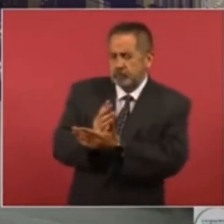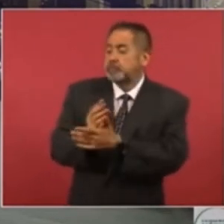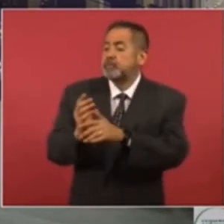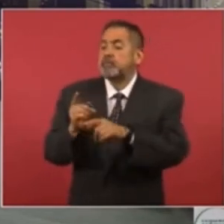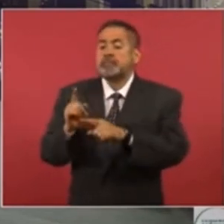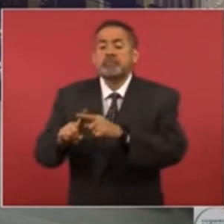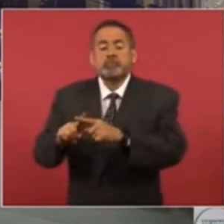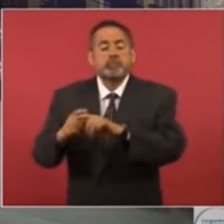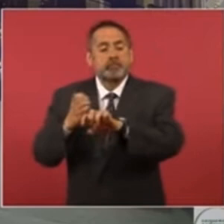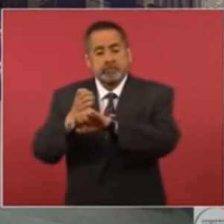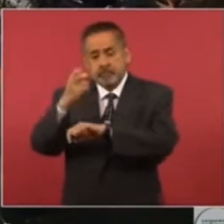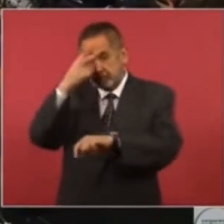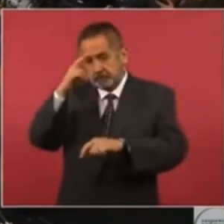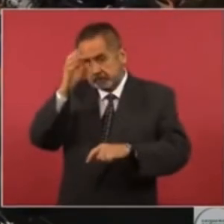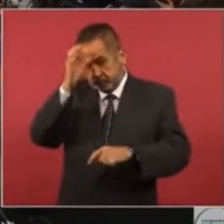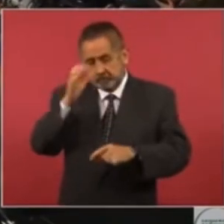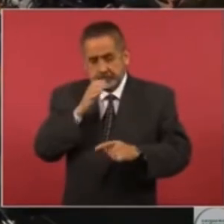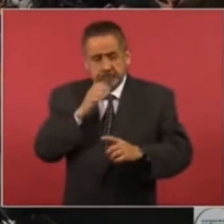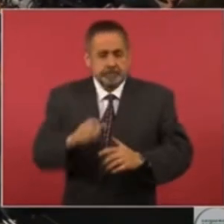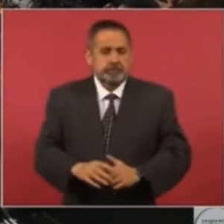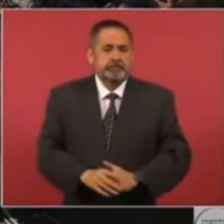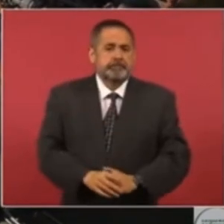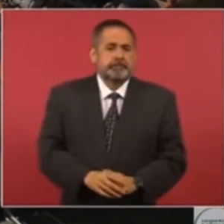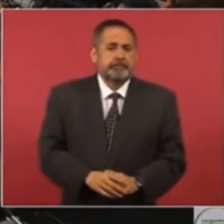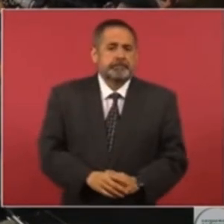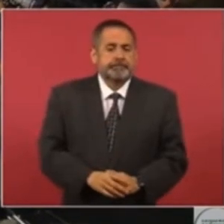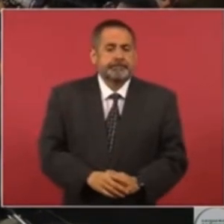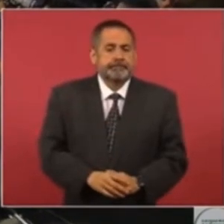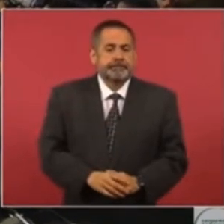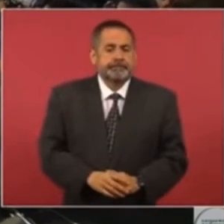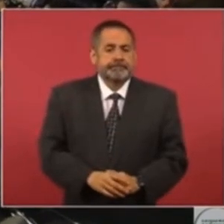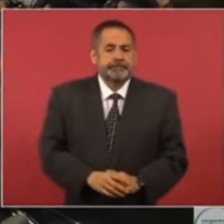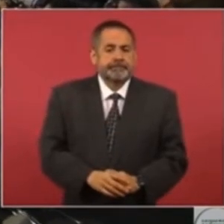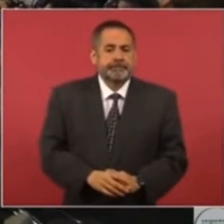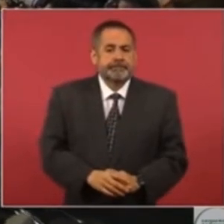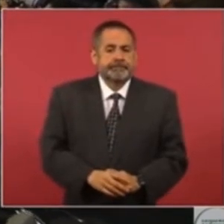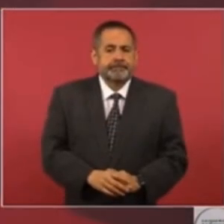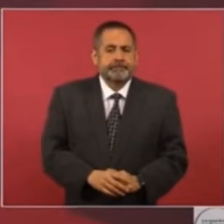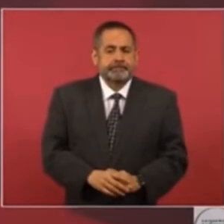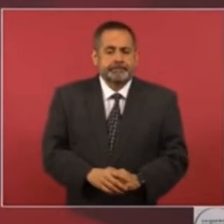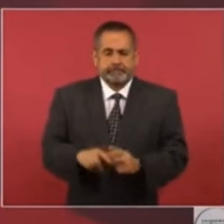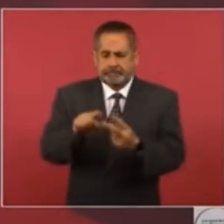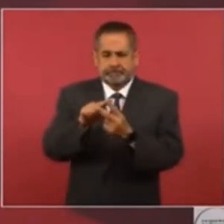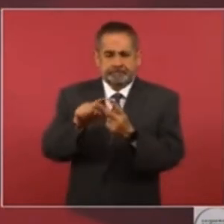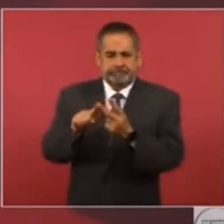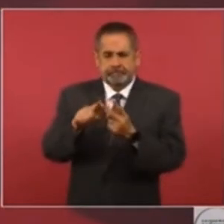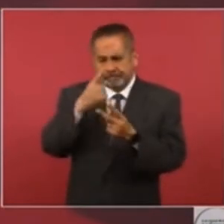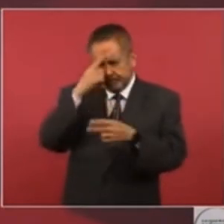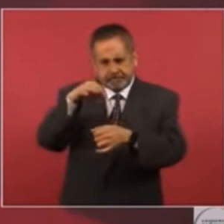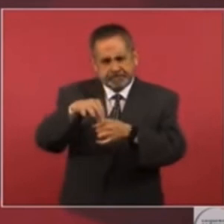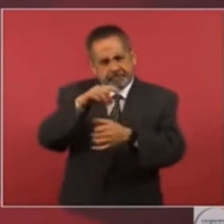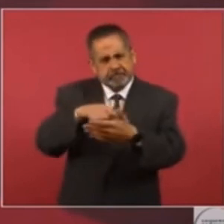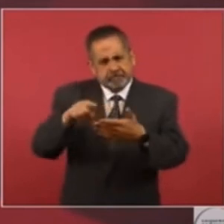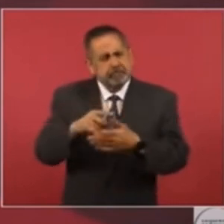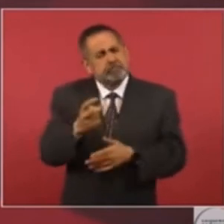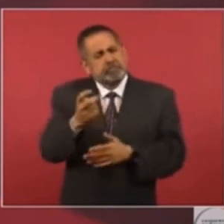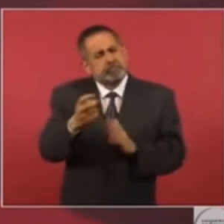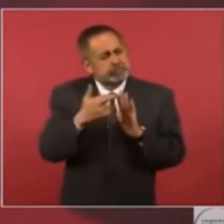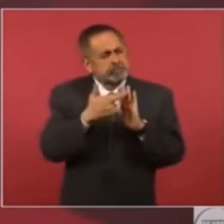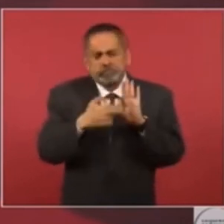para estas elecciones. Así lo establece